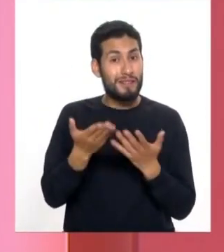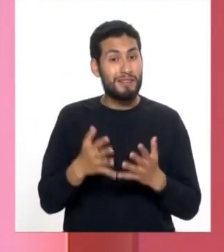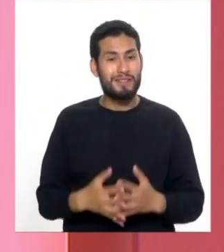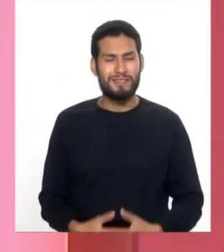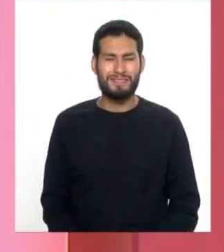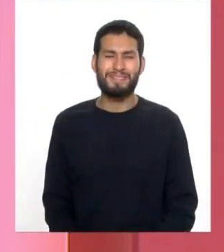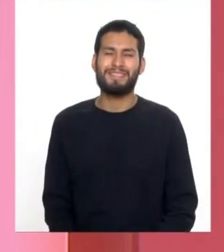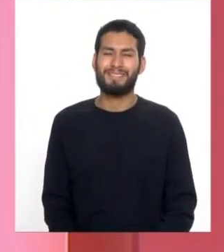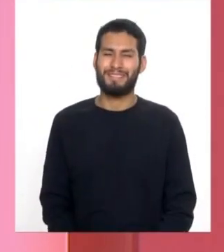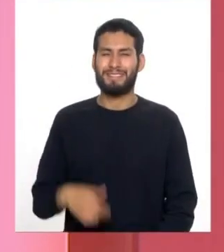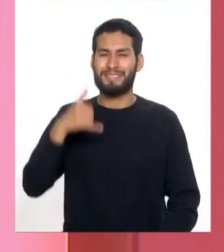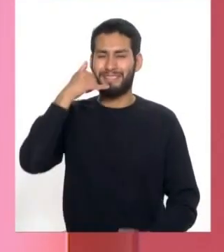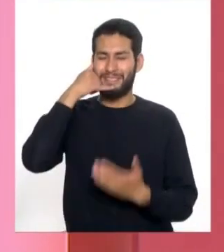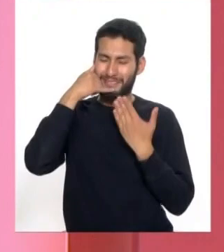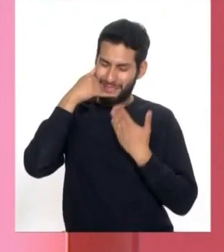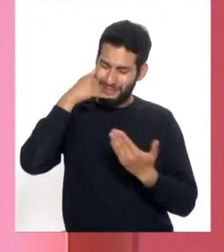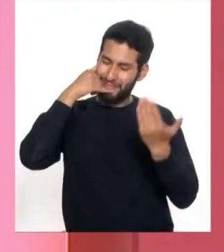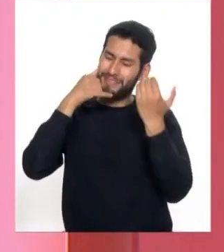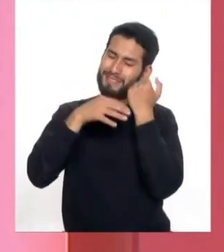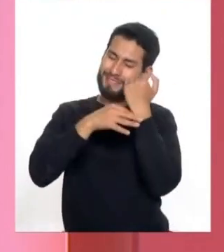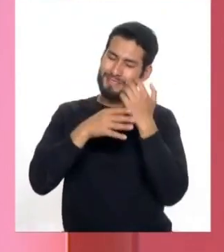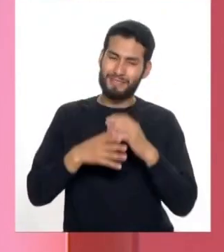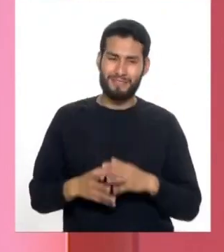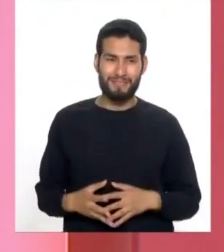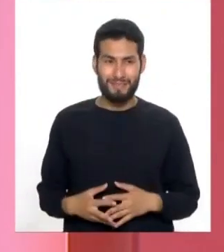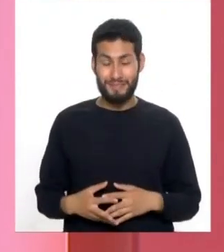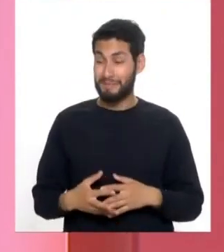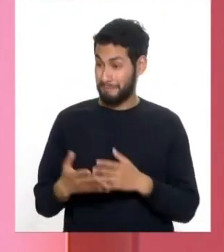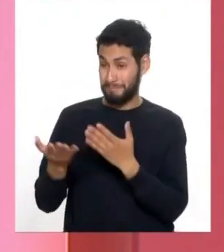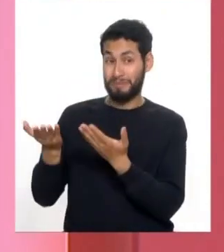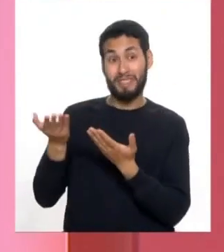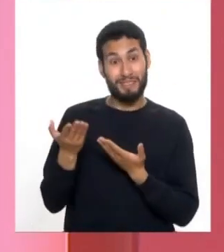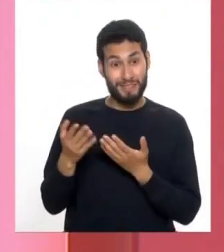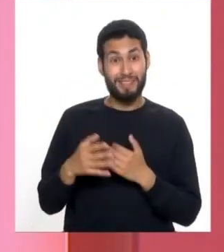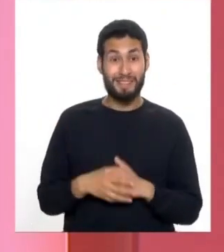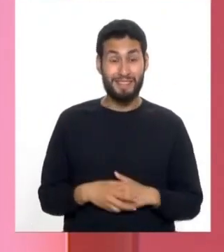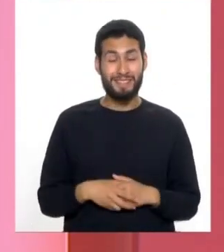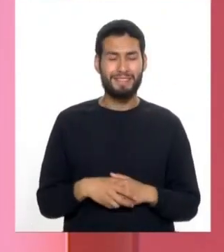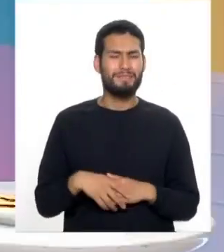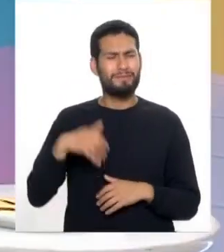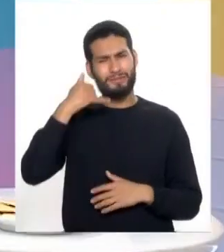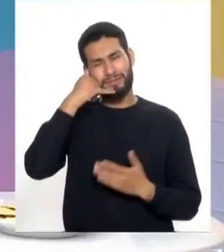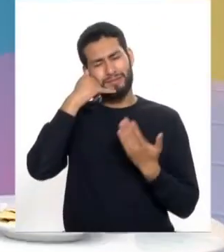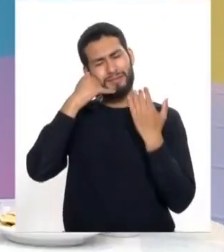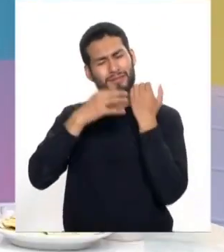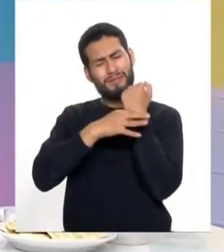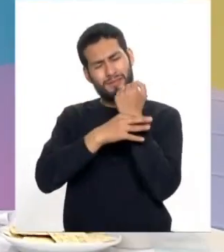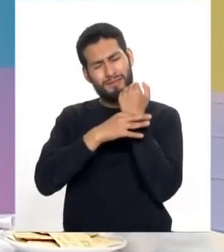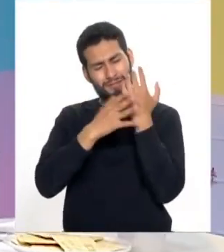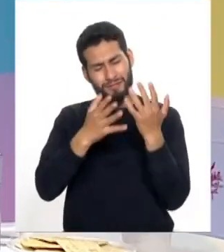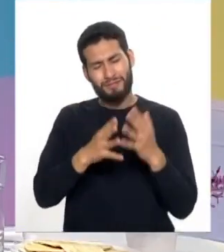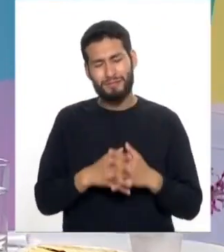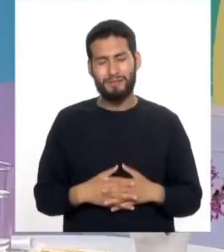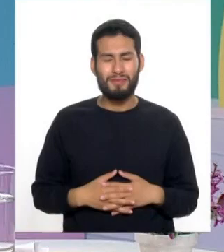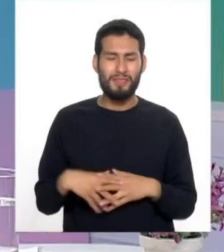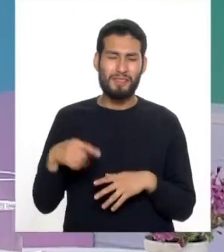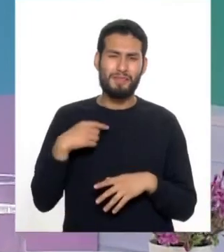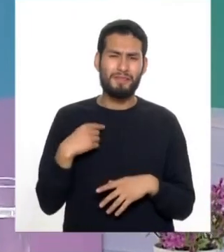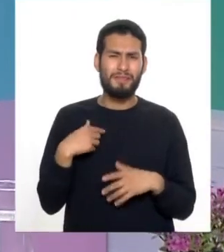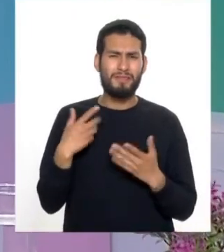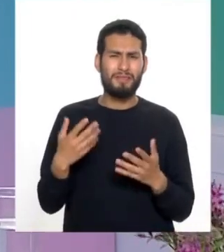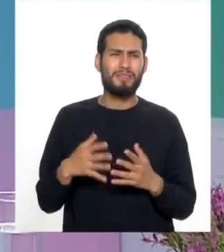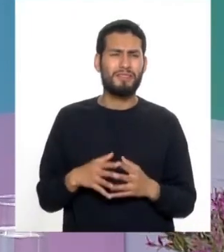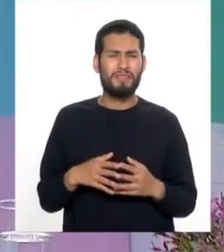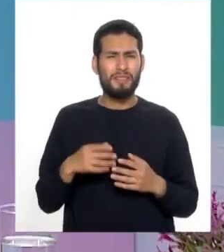Buenos días, doctora. Buenos días, Willy. Te escuchamos. tal, doctora? Doctora, a ver si pudiera darme alguna